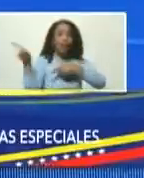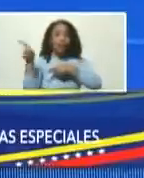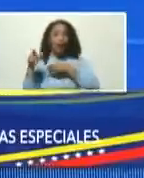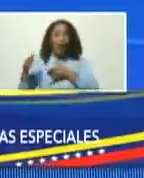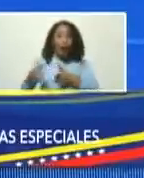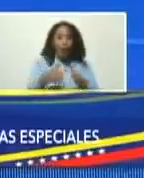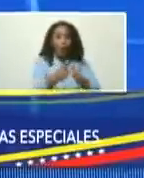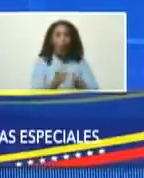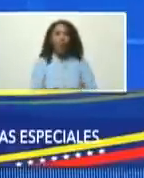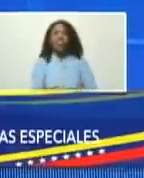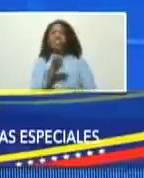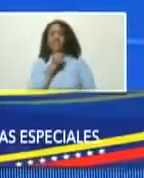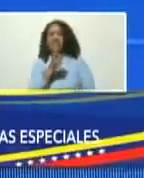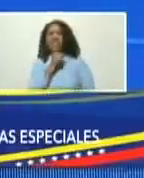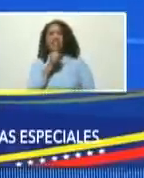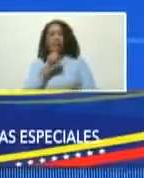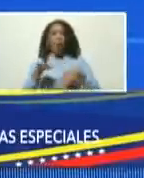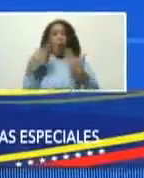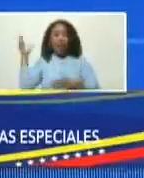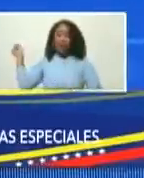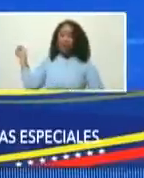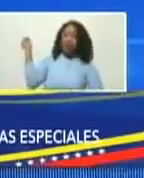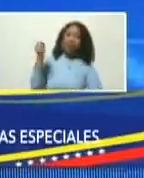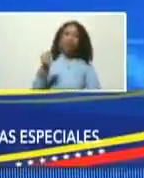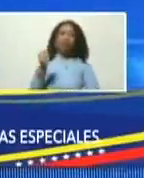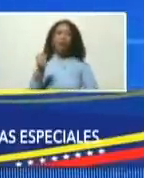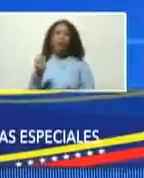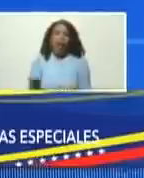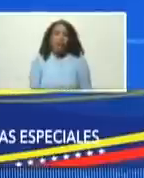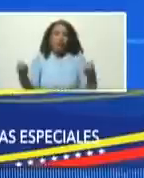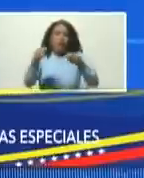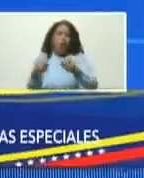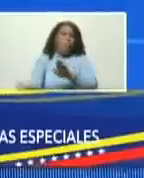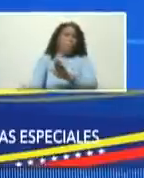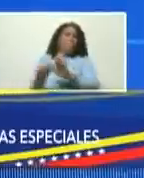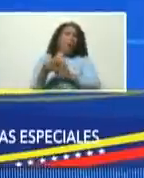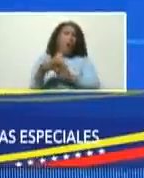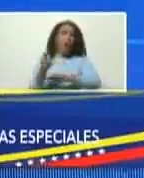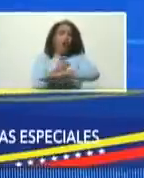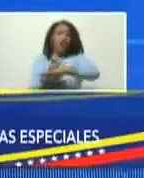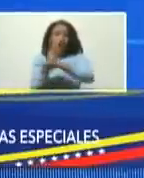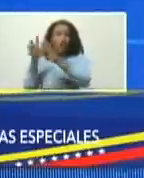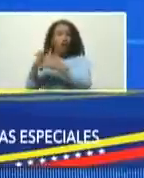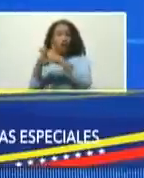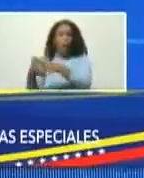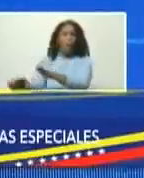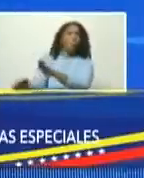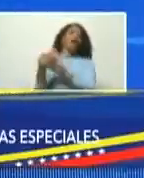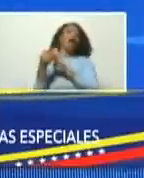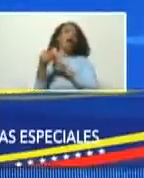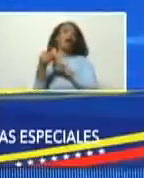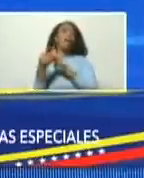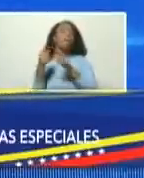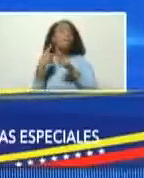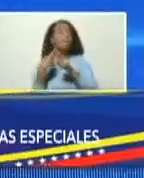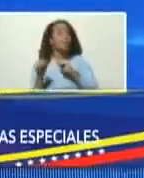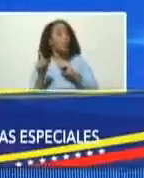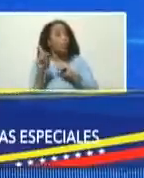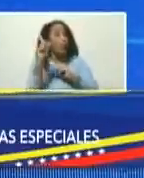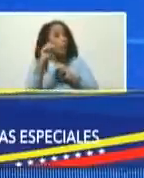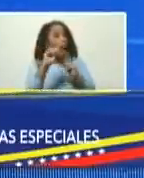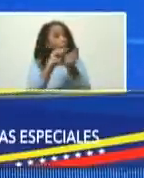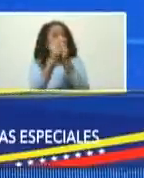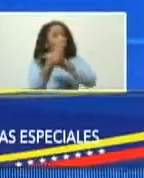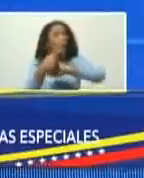compleja en la cual nos trajo el bloqueo criminal del gobierno de los Estados Unidos, pero también para la modificación, el